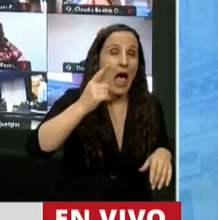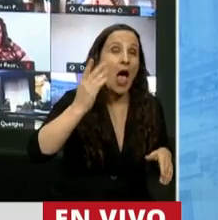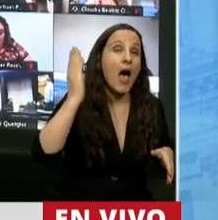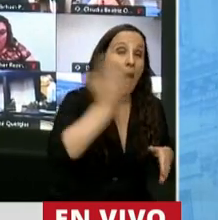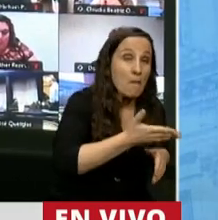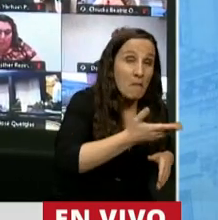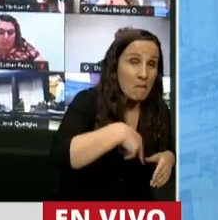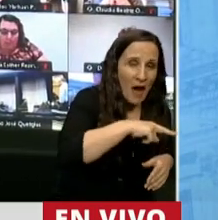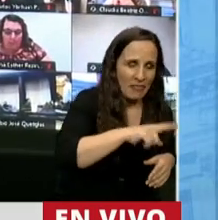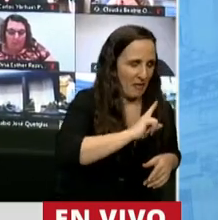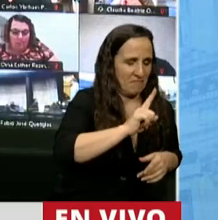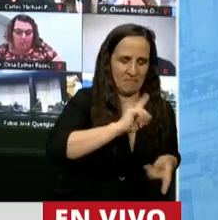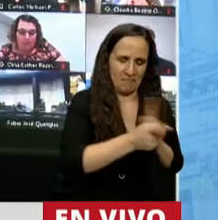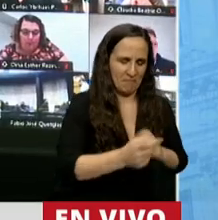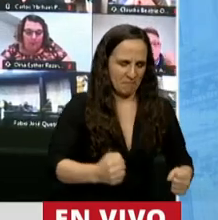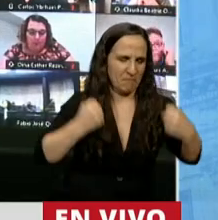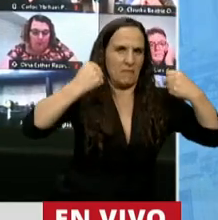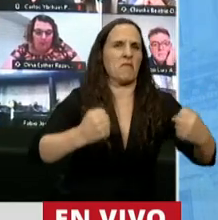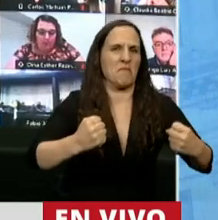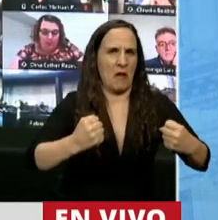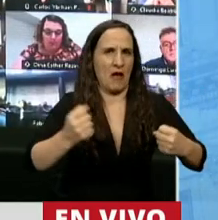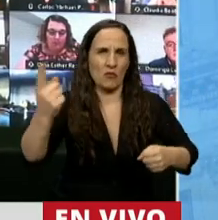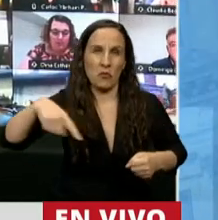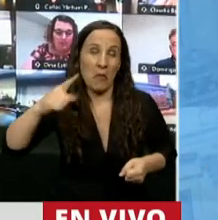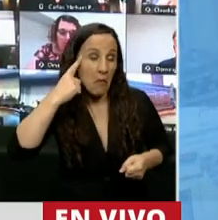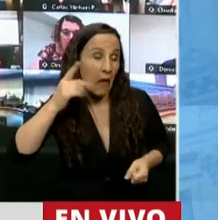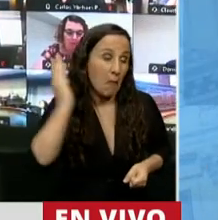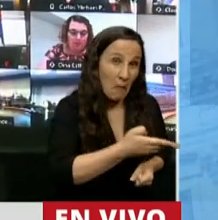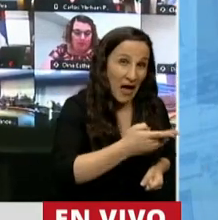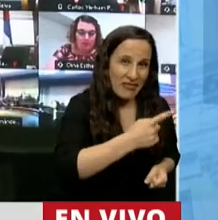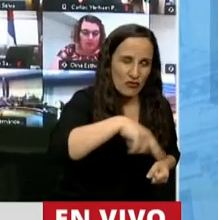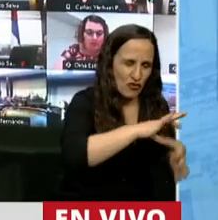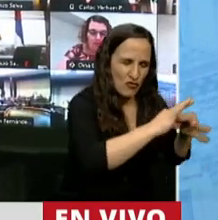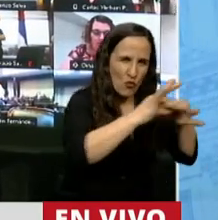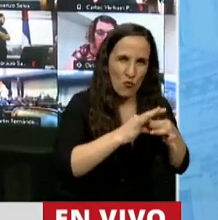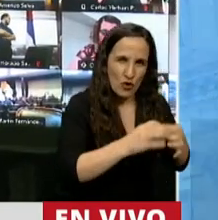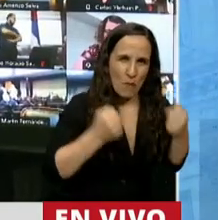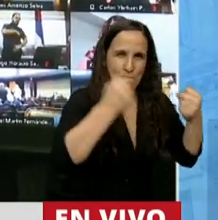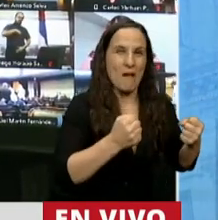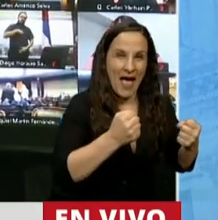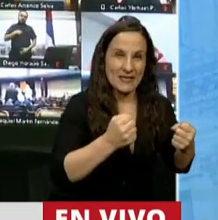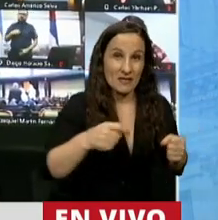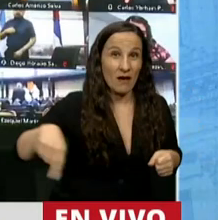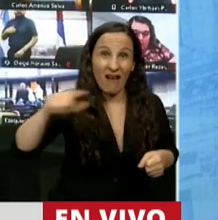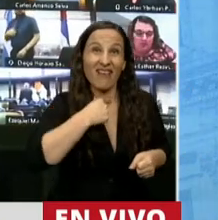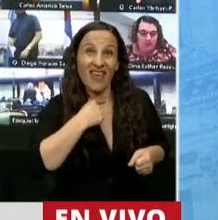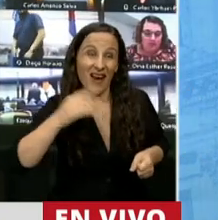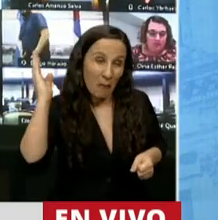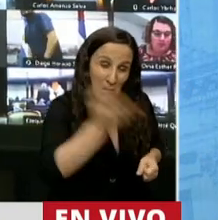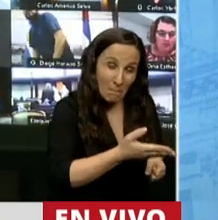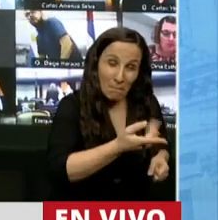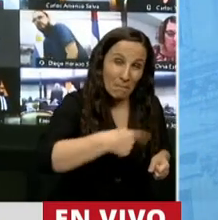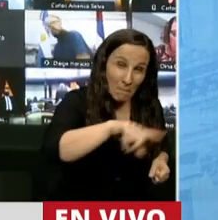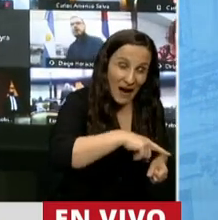fortalecen. Si creen que nos matan, nos unen más. Si quieren matarnos y creen que nos